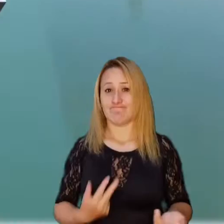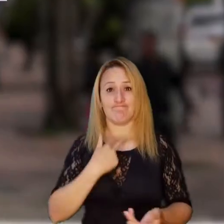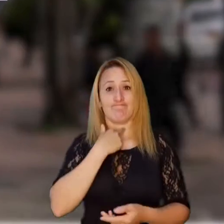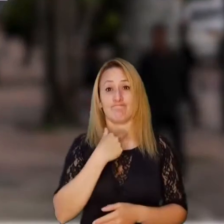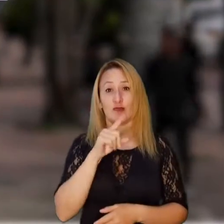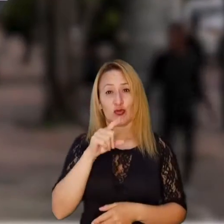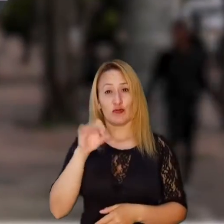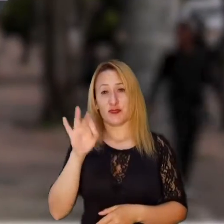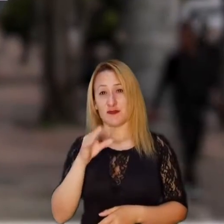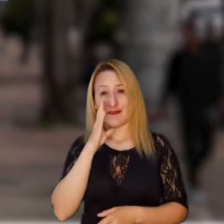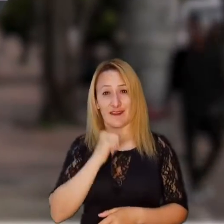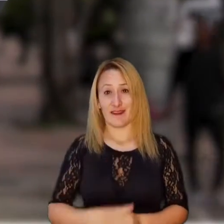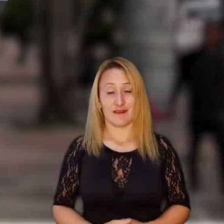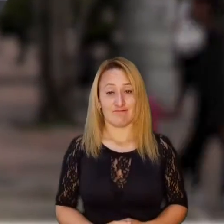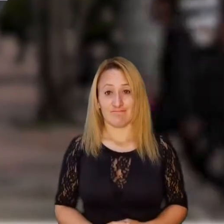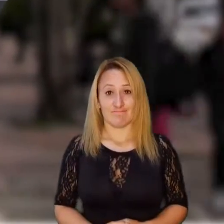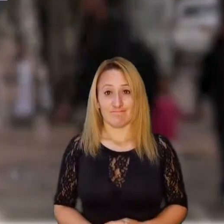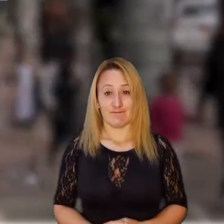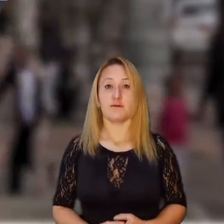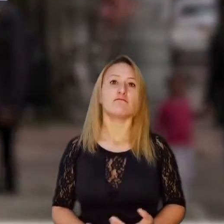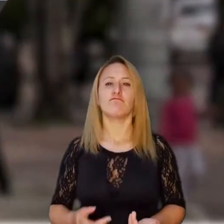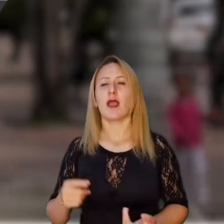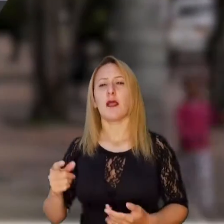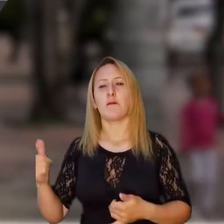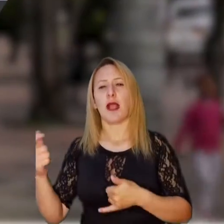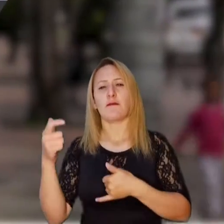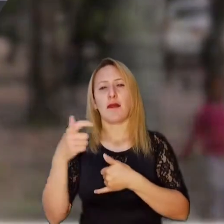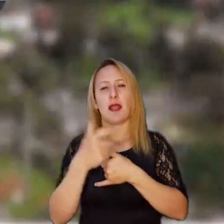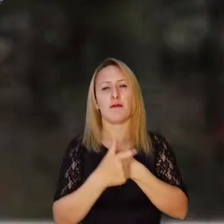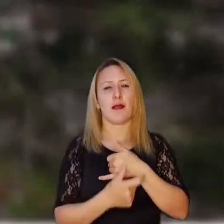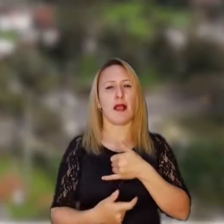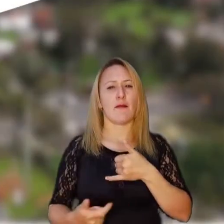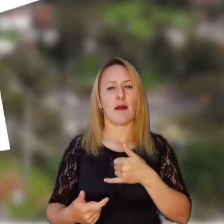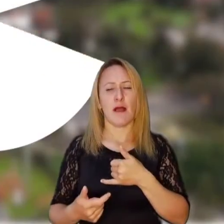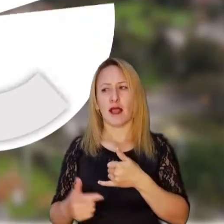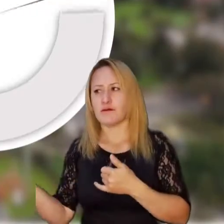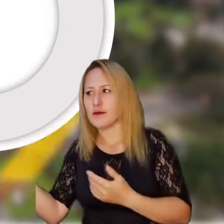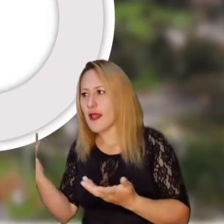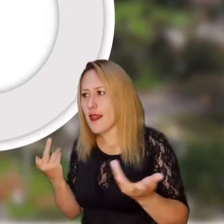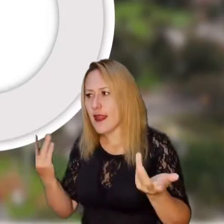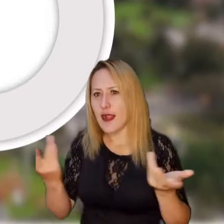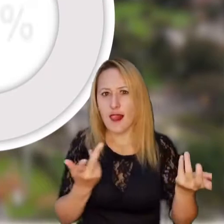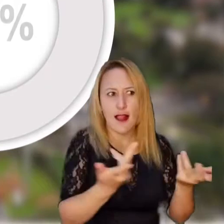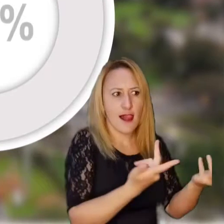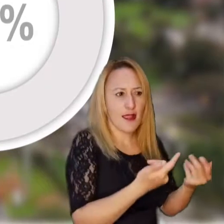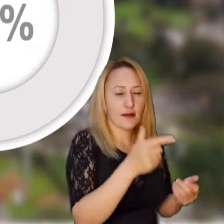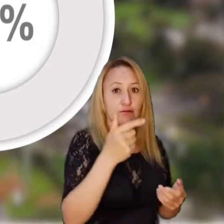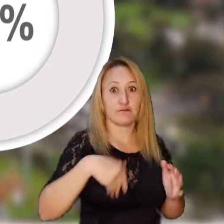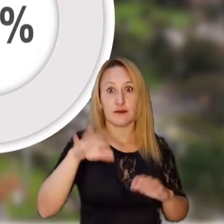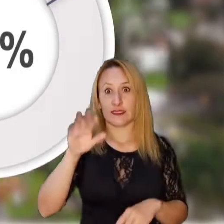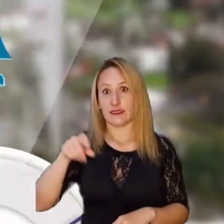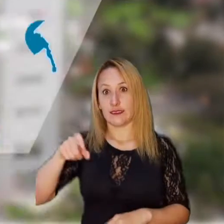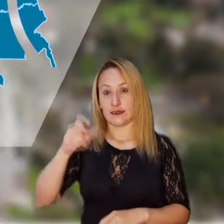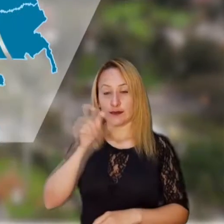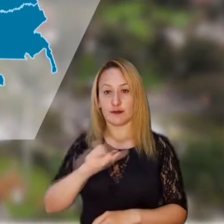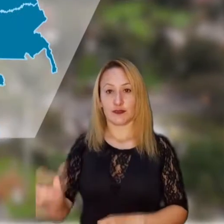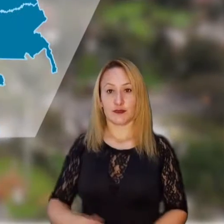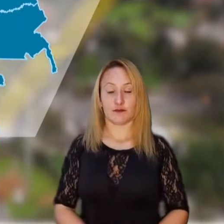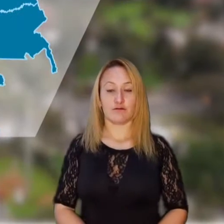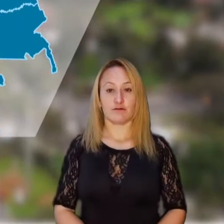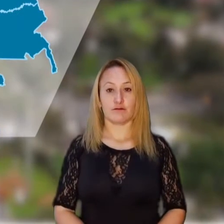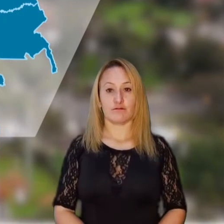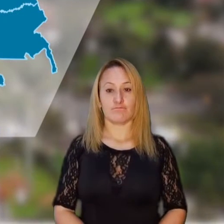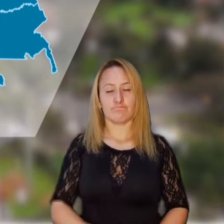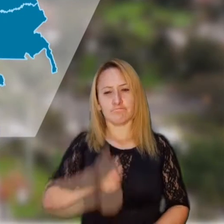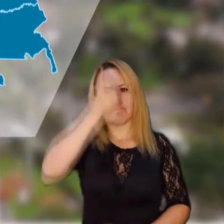desarrollo territorial destinado a la población más vulnerable del país ni siquiera llega al 1%. Por eso inició un recorrido